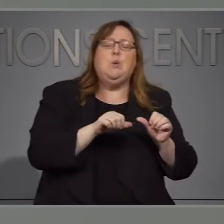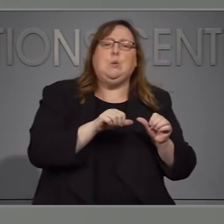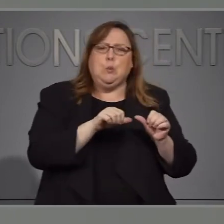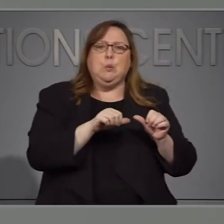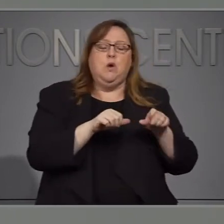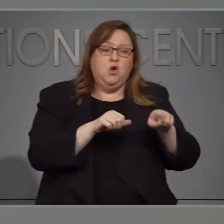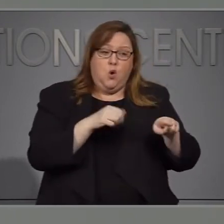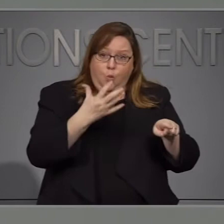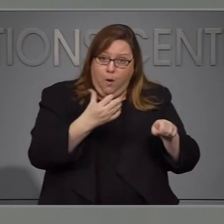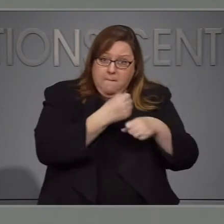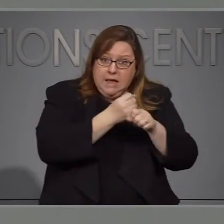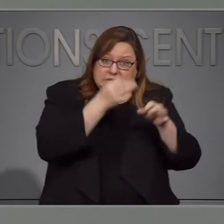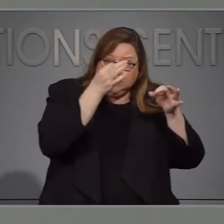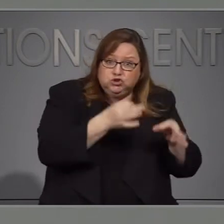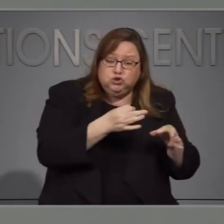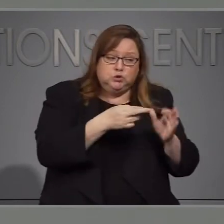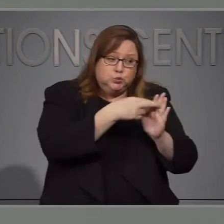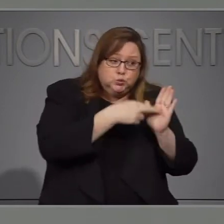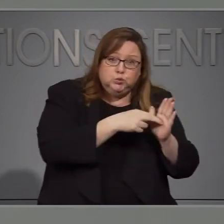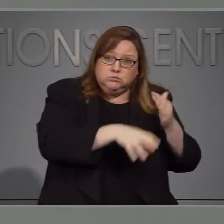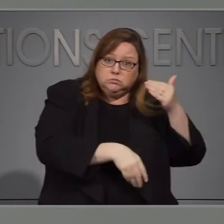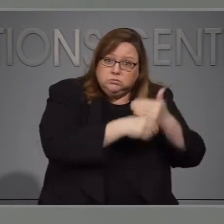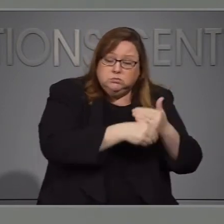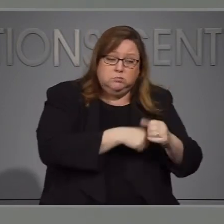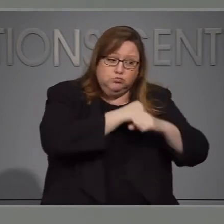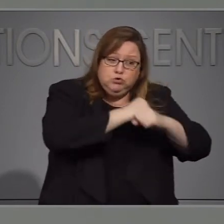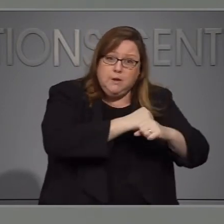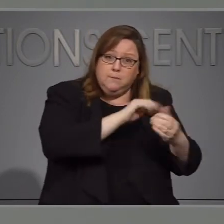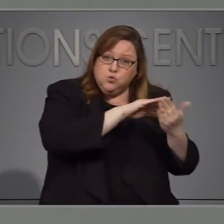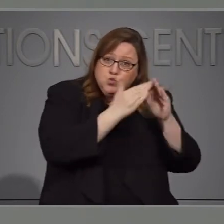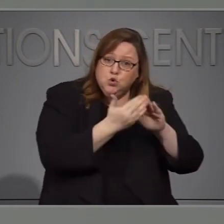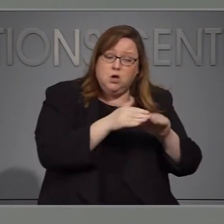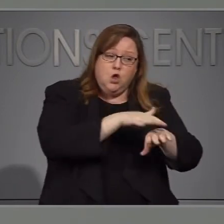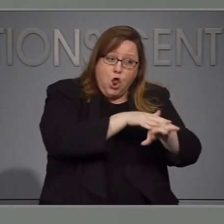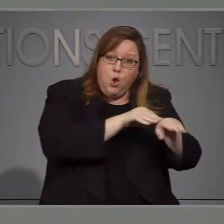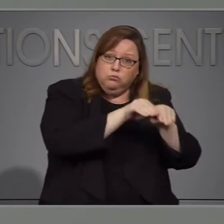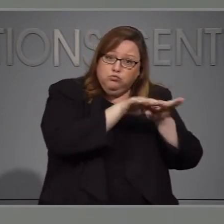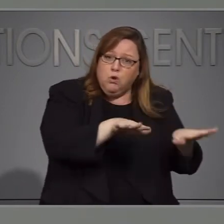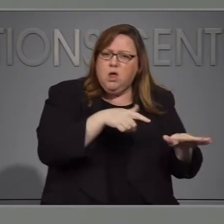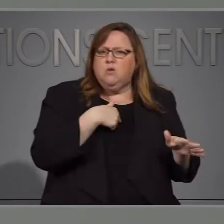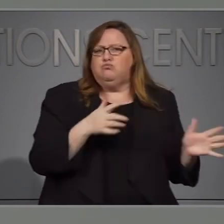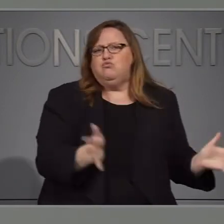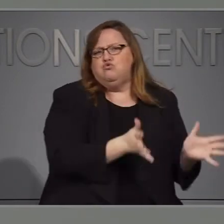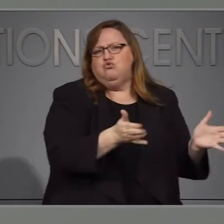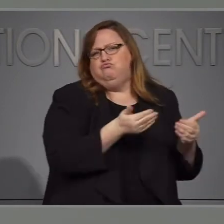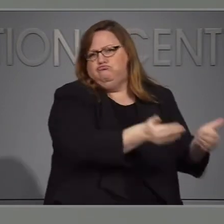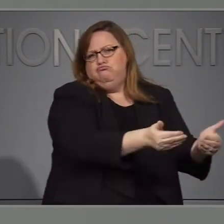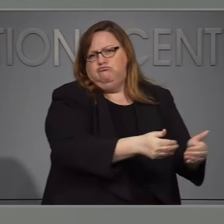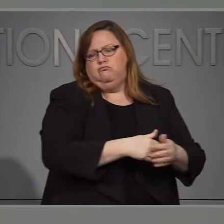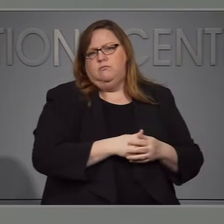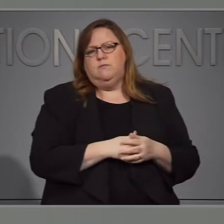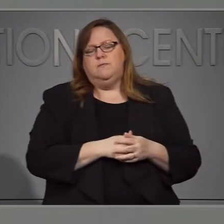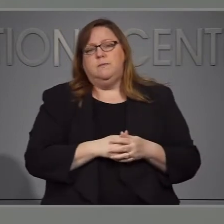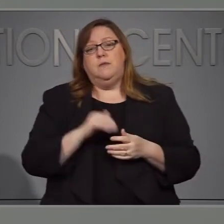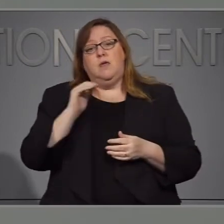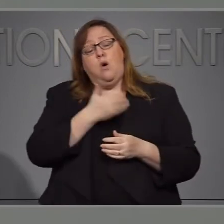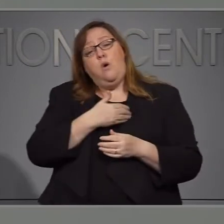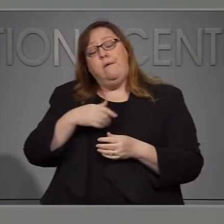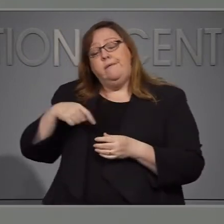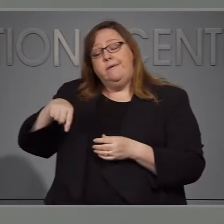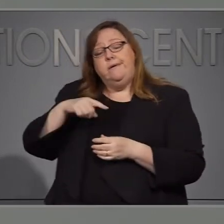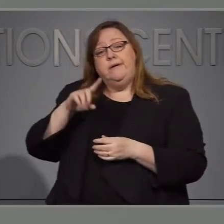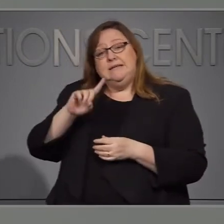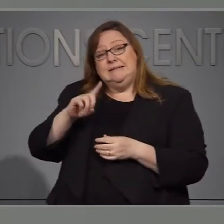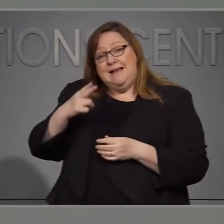ser en las más convenientes para reducir la propagación y proteger a las comunidades y yo sé que nuestro departamento de este